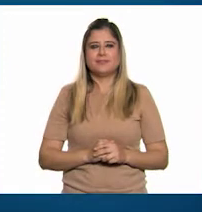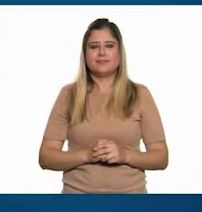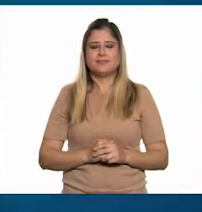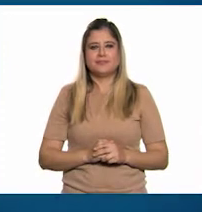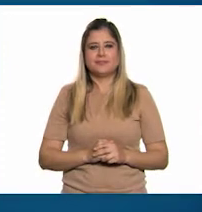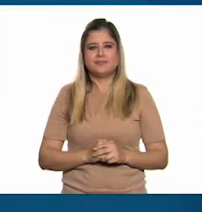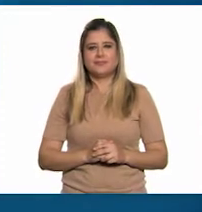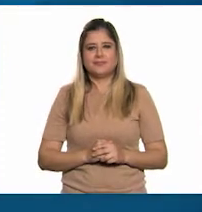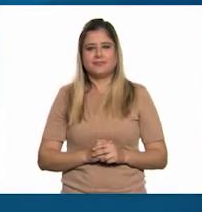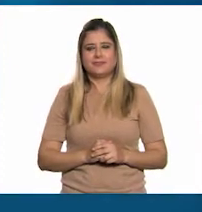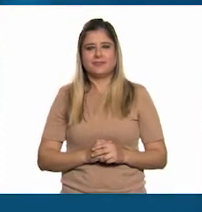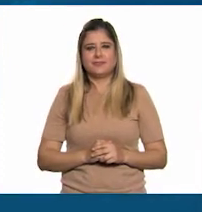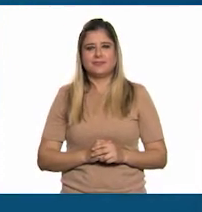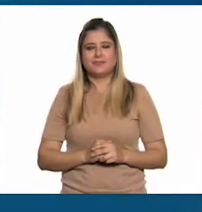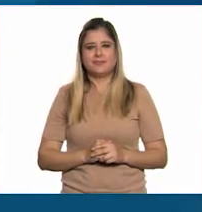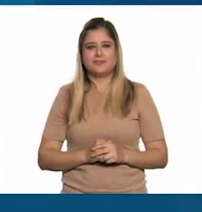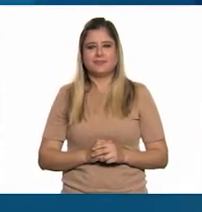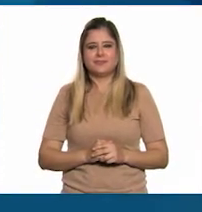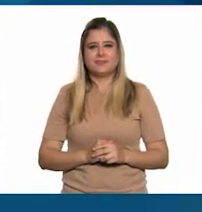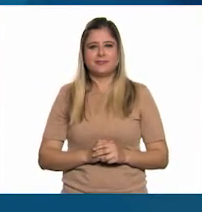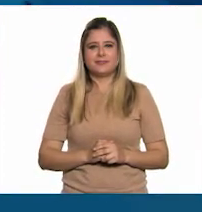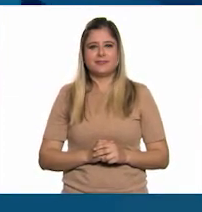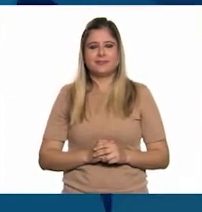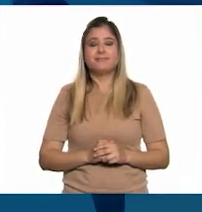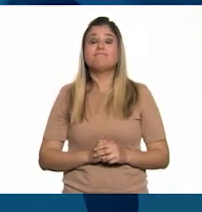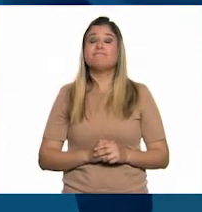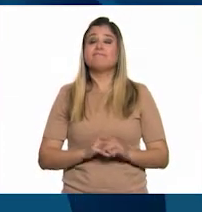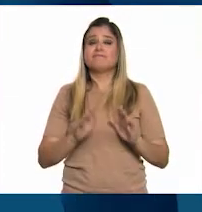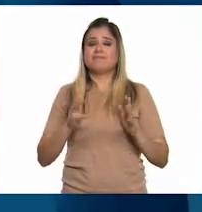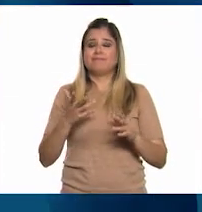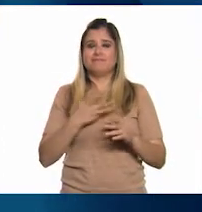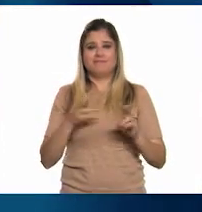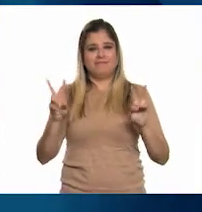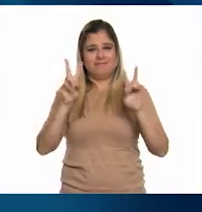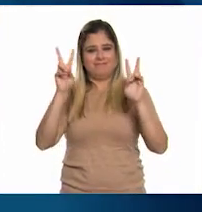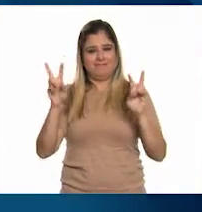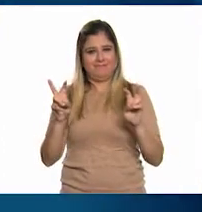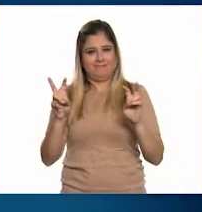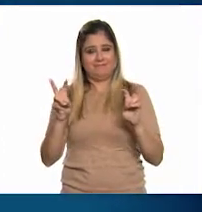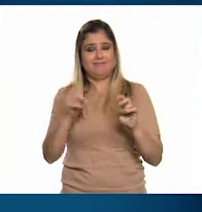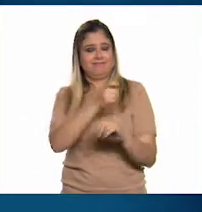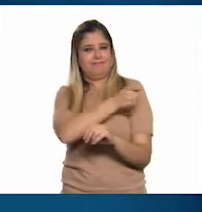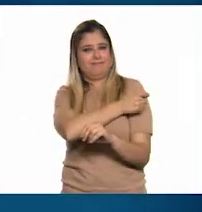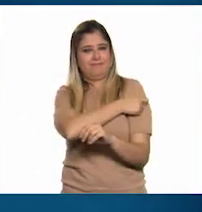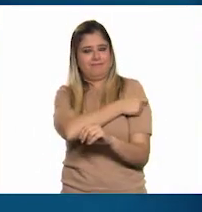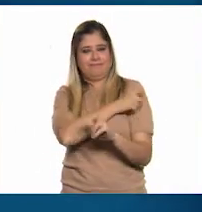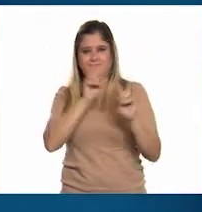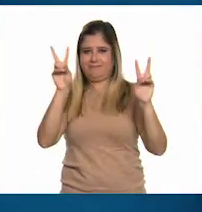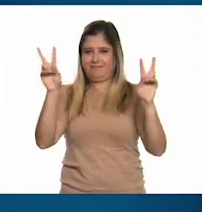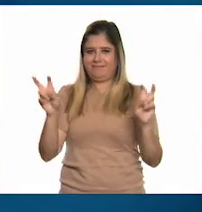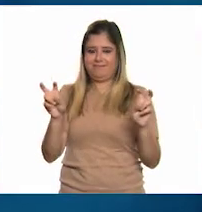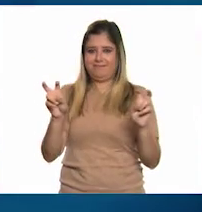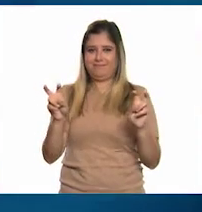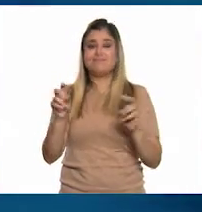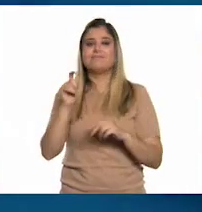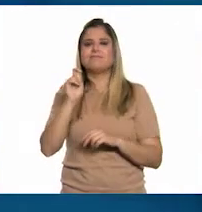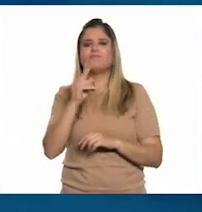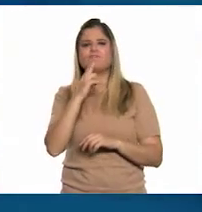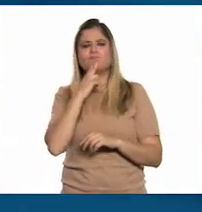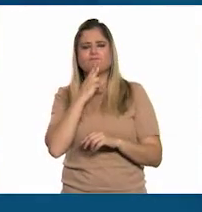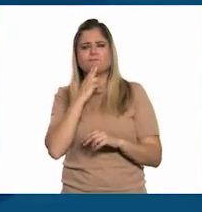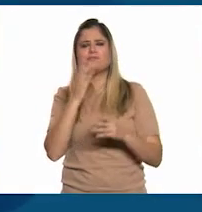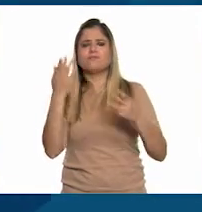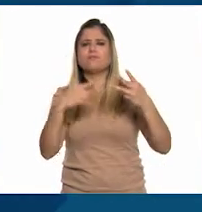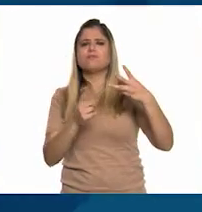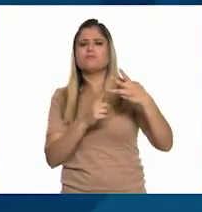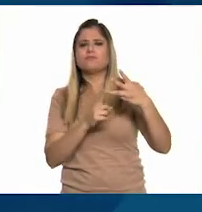funcionan? Ya estamos generalizando porque ya tenemos un título, que es nuestra vacunas. Exacto. ¿Qué son? ¿Cómo funcionan? La